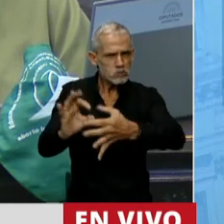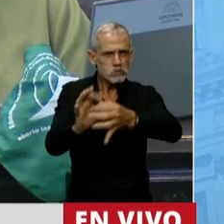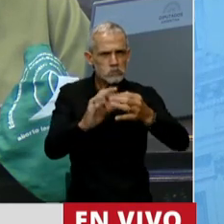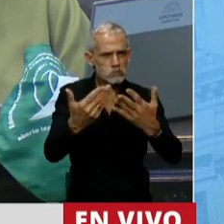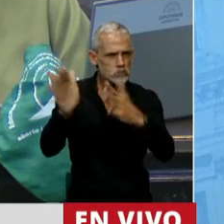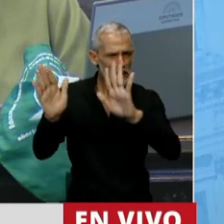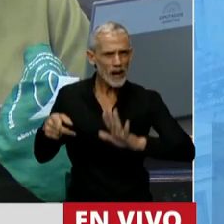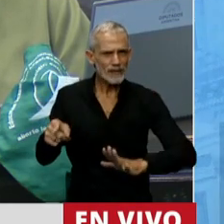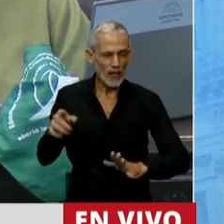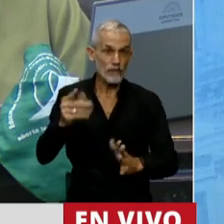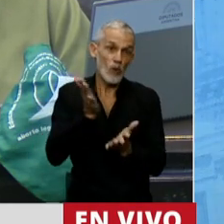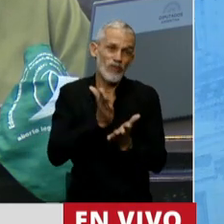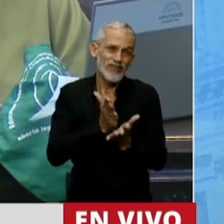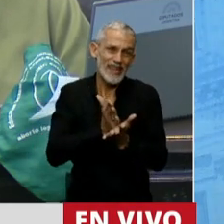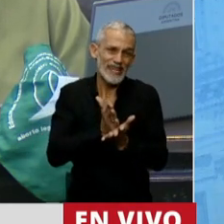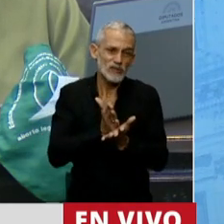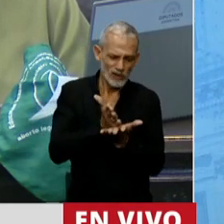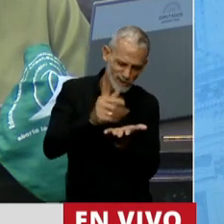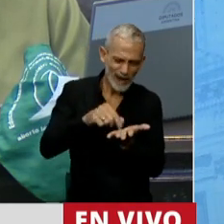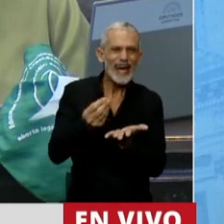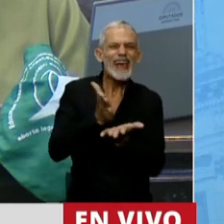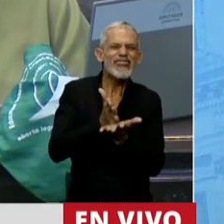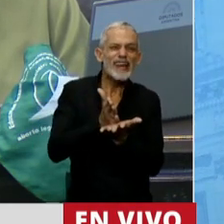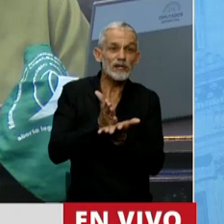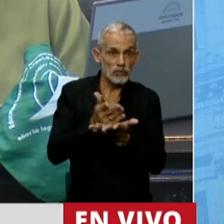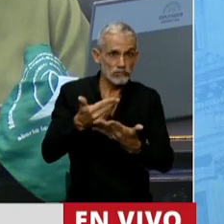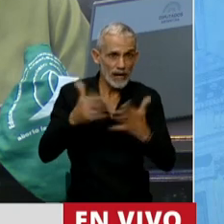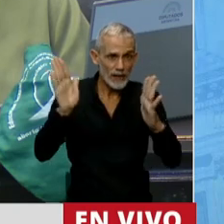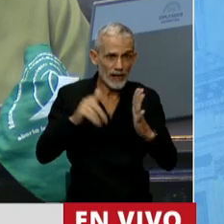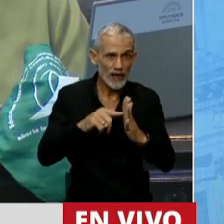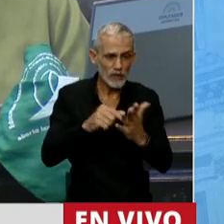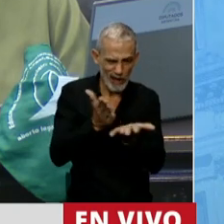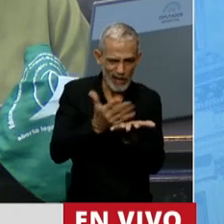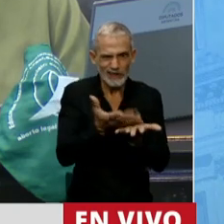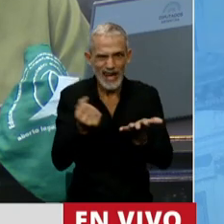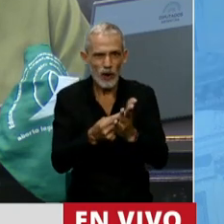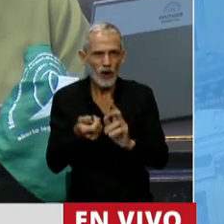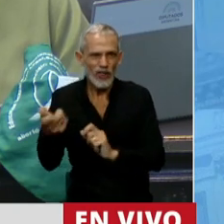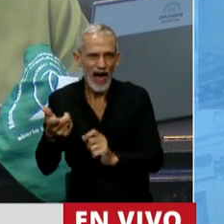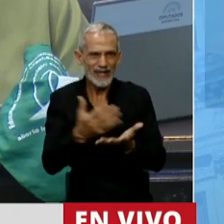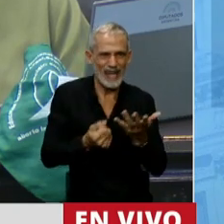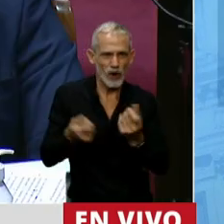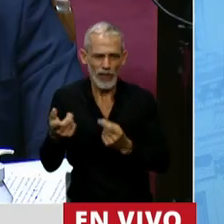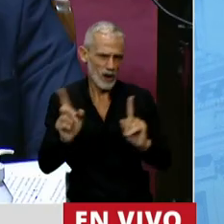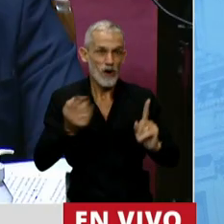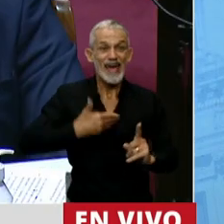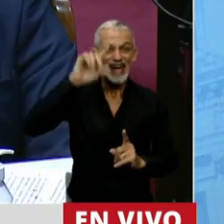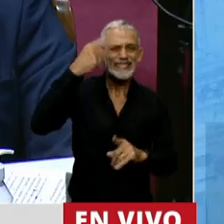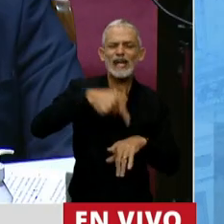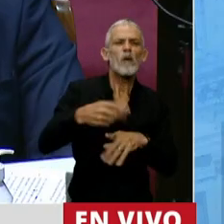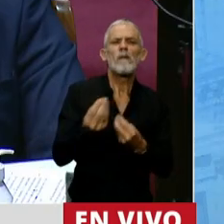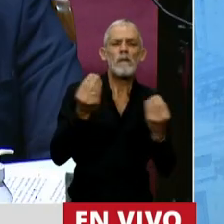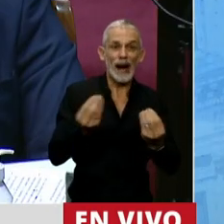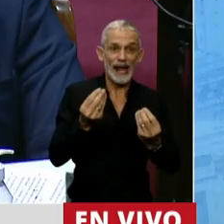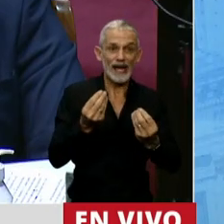sentido, un derecho es un espacio de libertad que nadie puede quitarle a otro. Y el Estado existe para garantizar